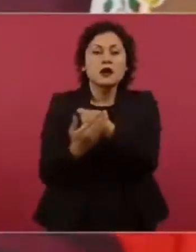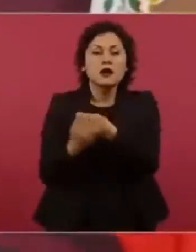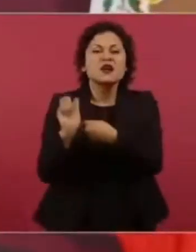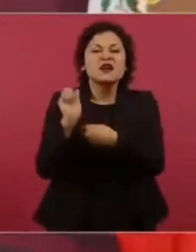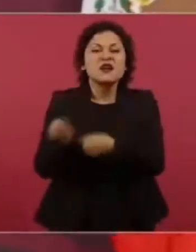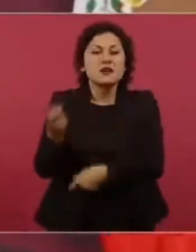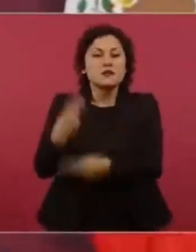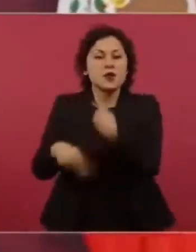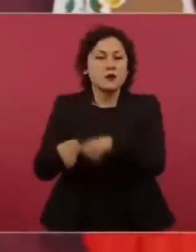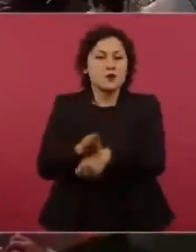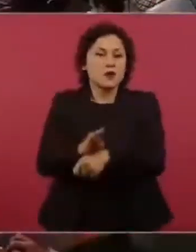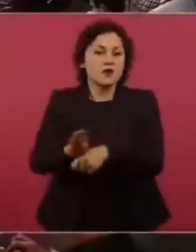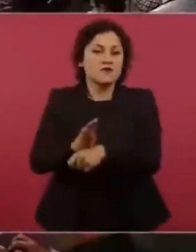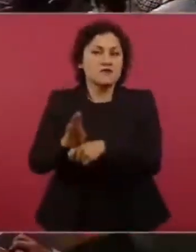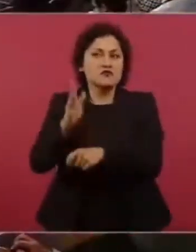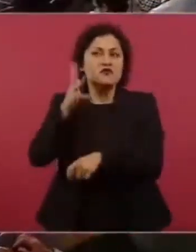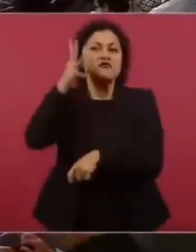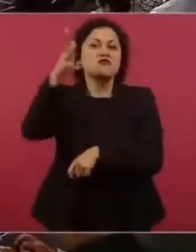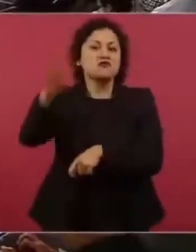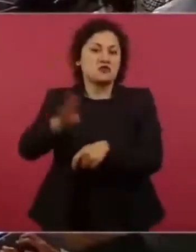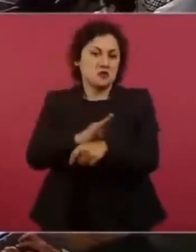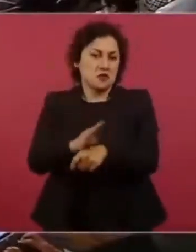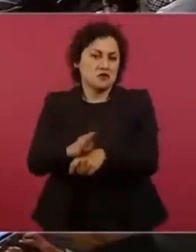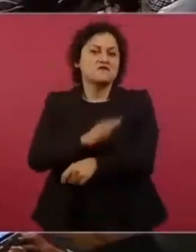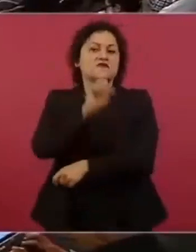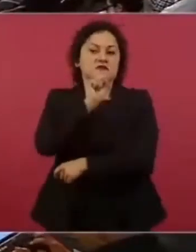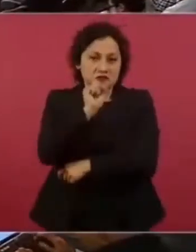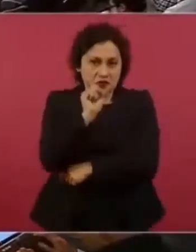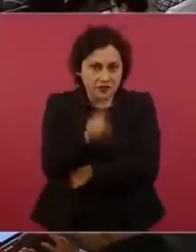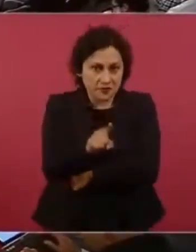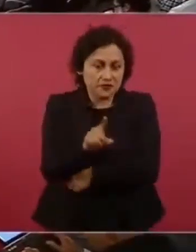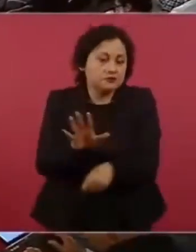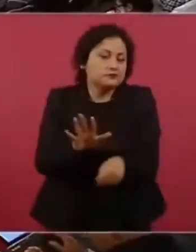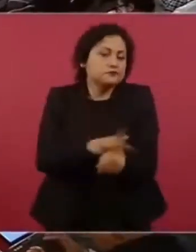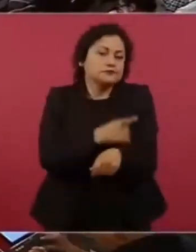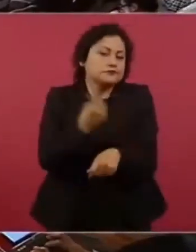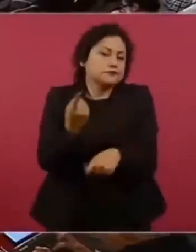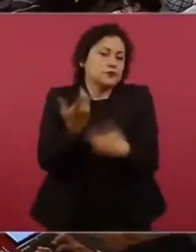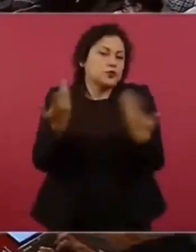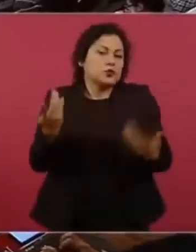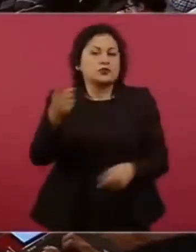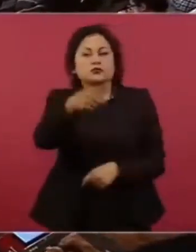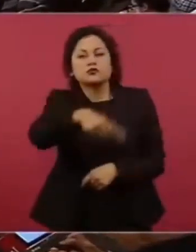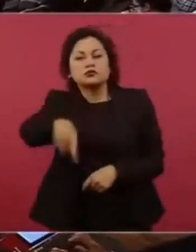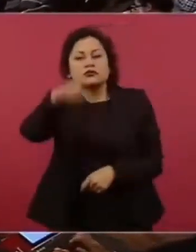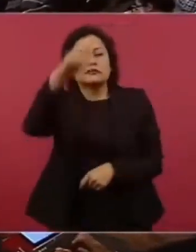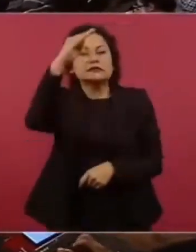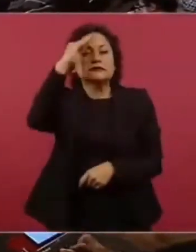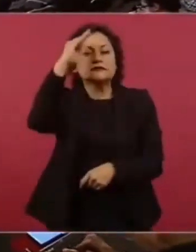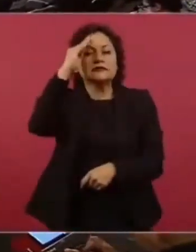se siga usando el petróleo,